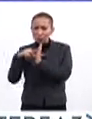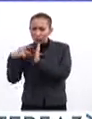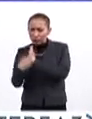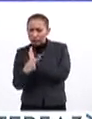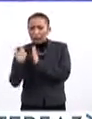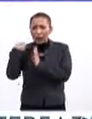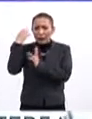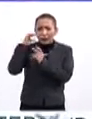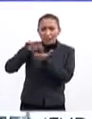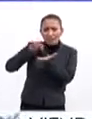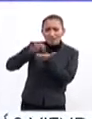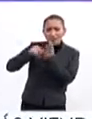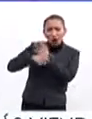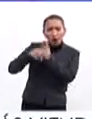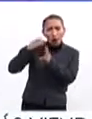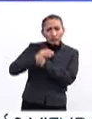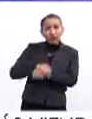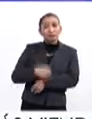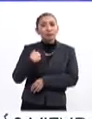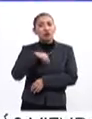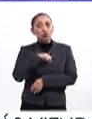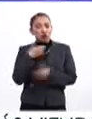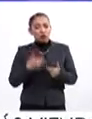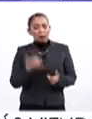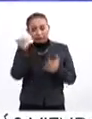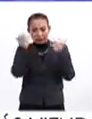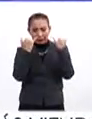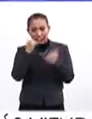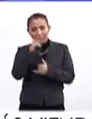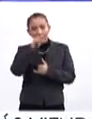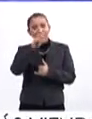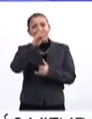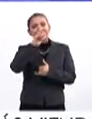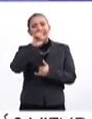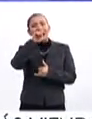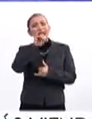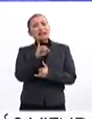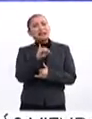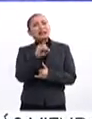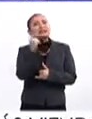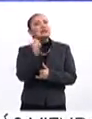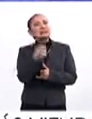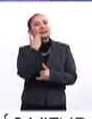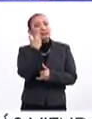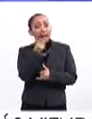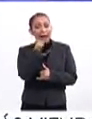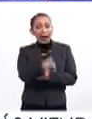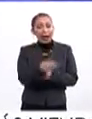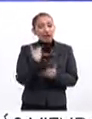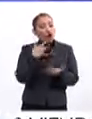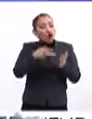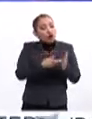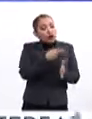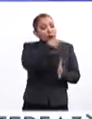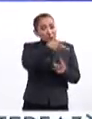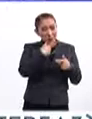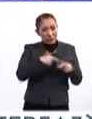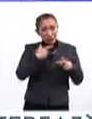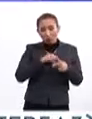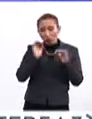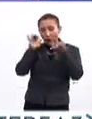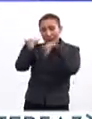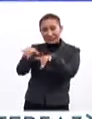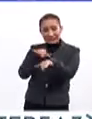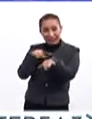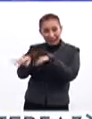proyectos, a aprender muchísimas cosas. Bueno, nosotros desarrollamos Trali, que lo que busca es lograr la reinserción social a través